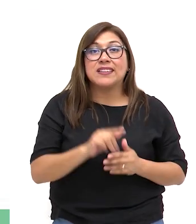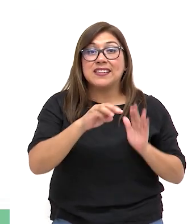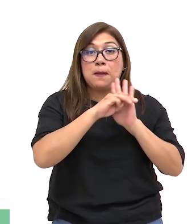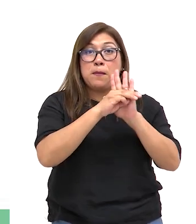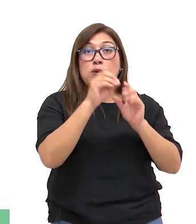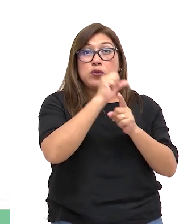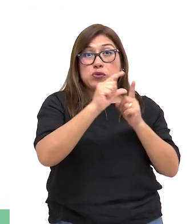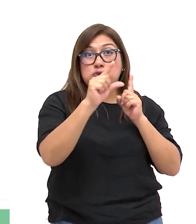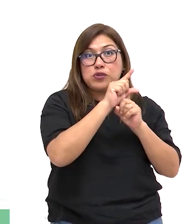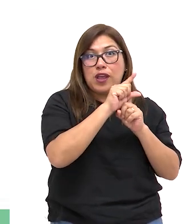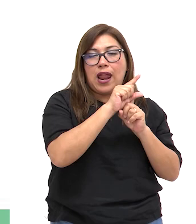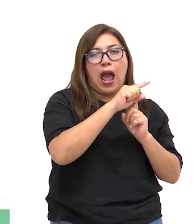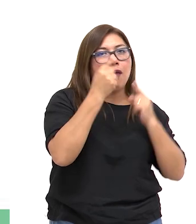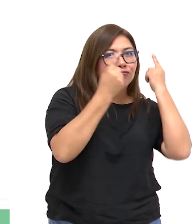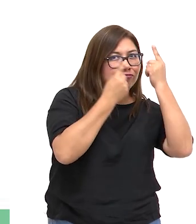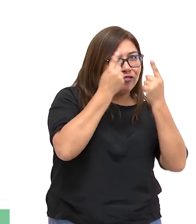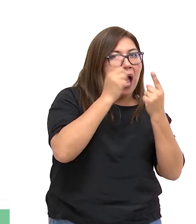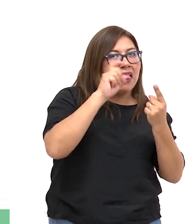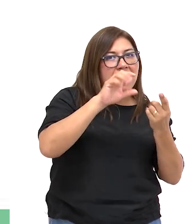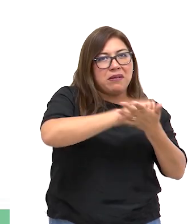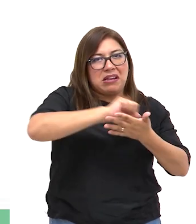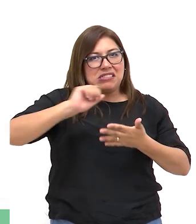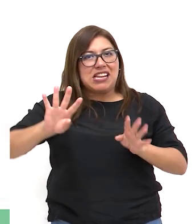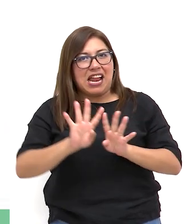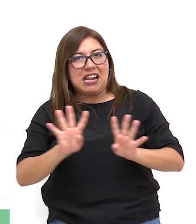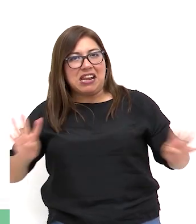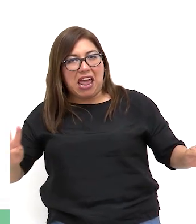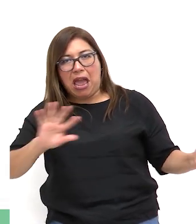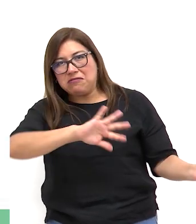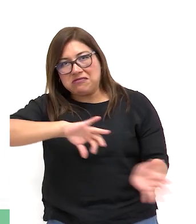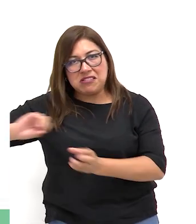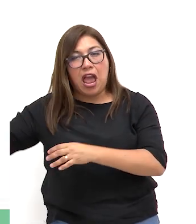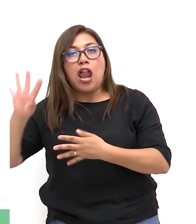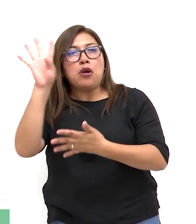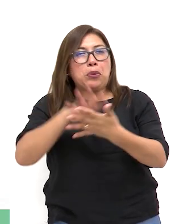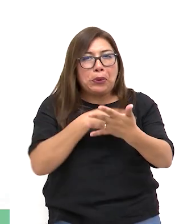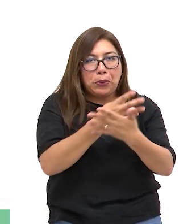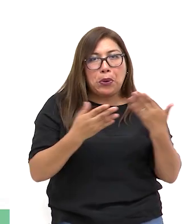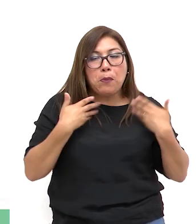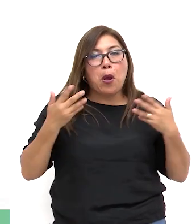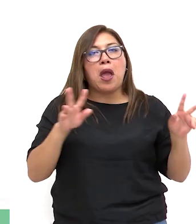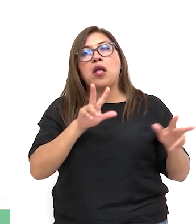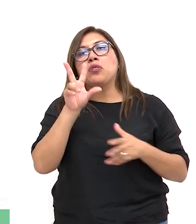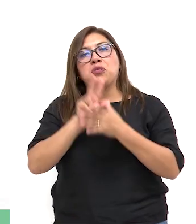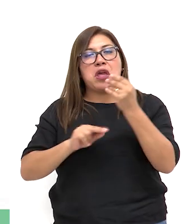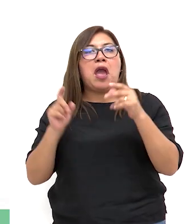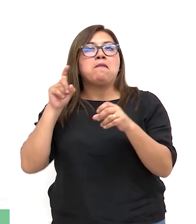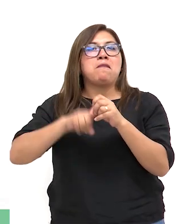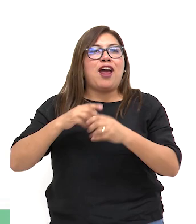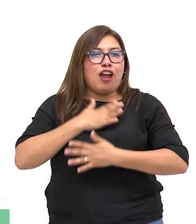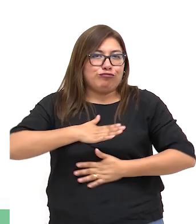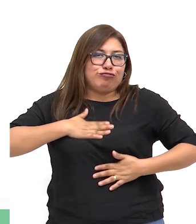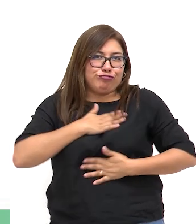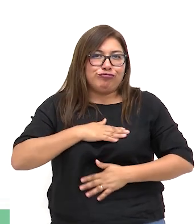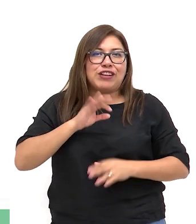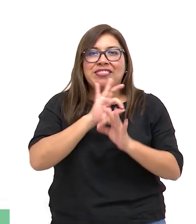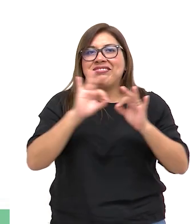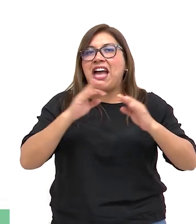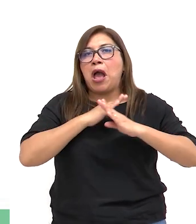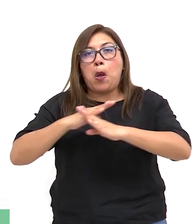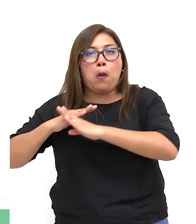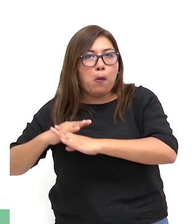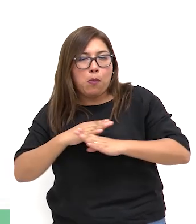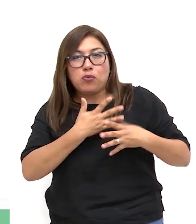que el modelo social propone eliminar esas barreras del entorno para que todas y todos tengan la oportunidad de participar sin